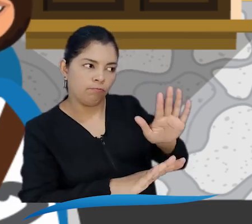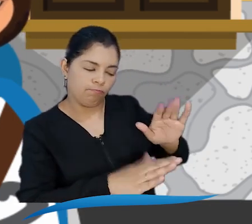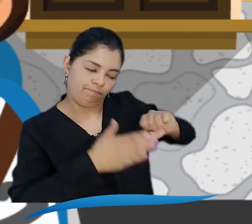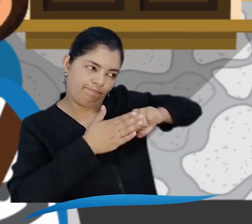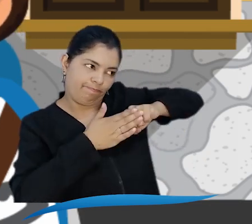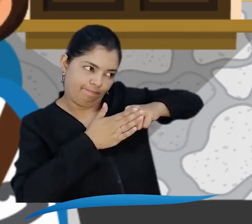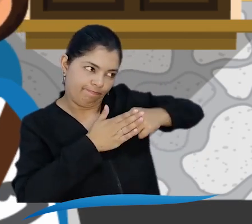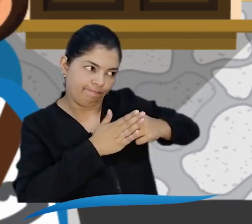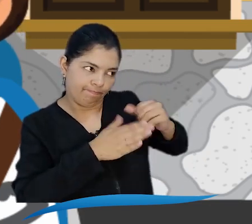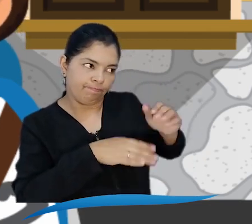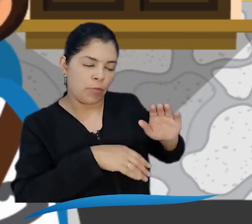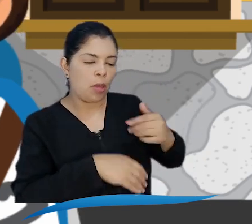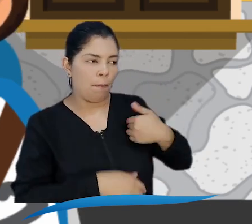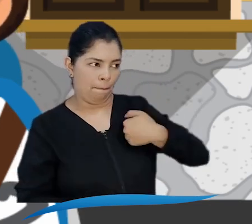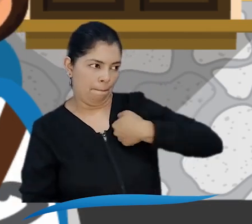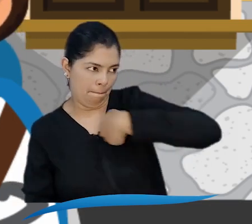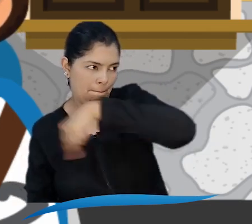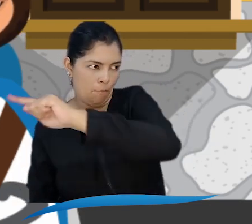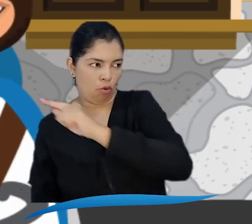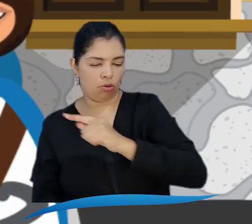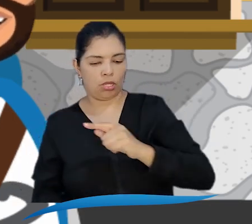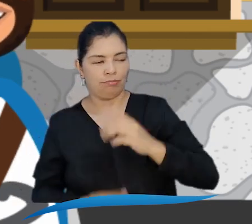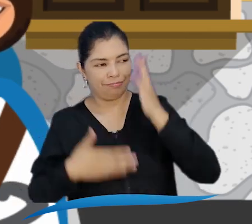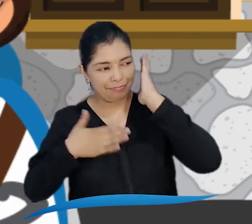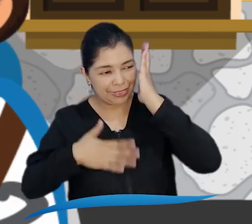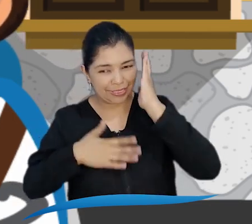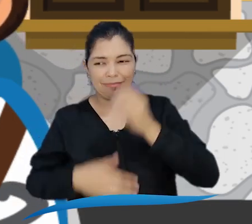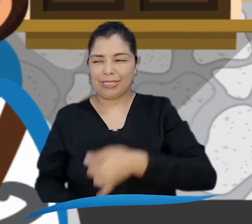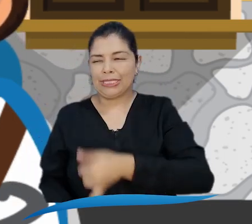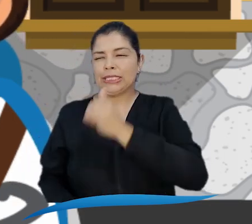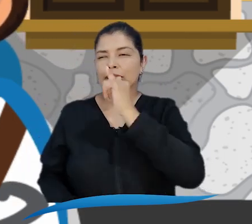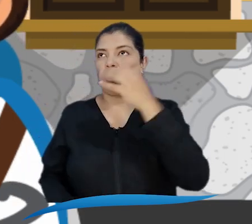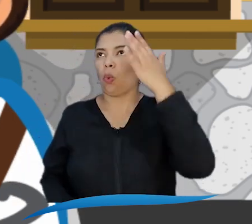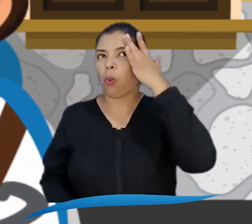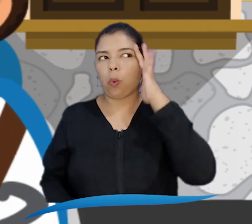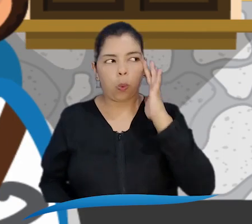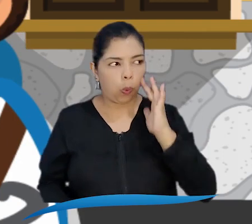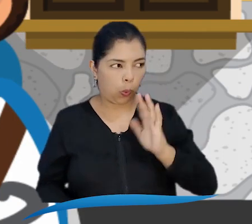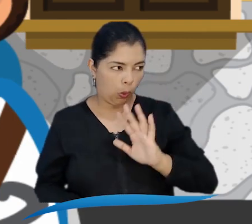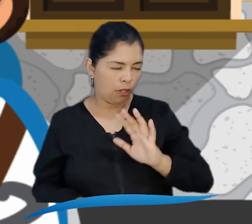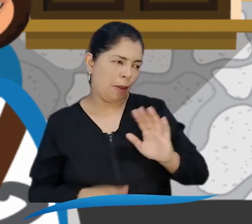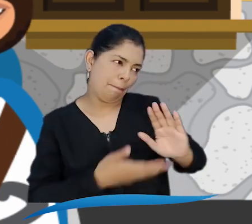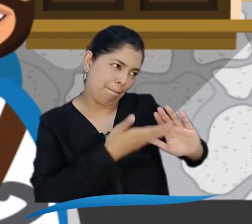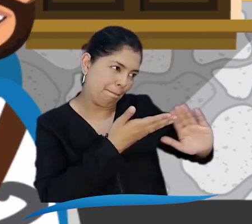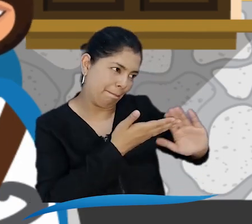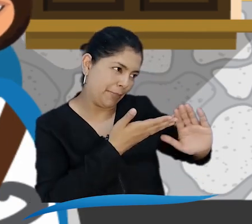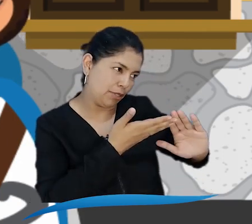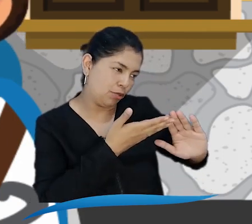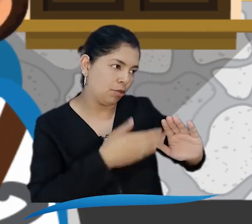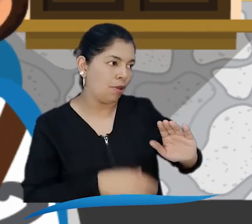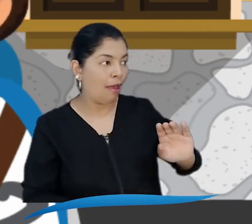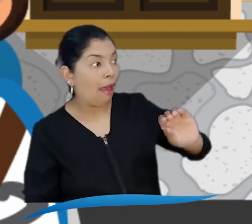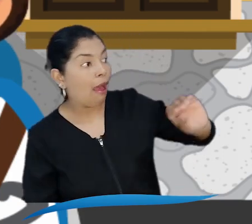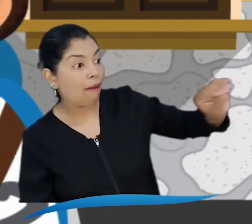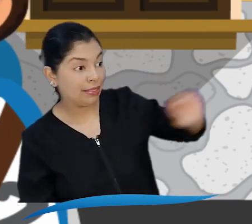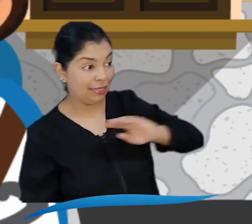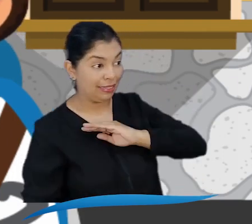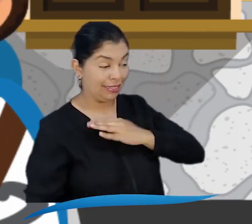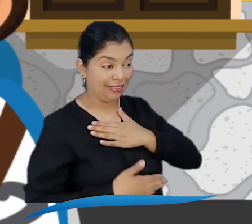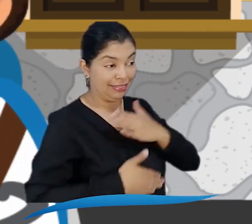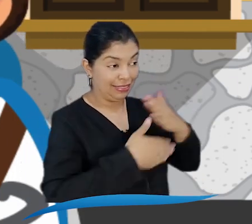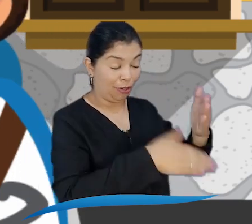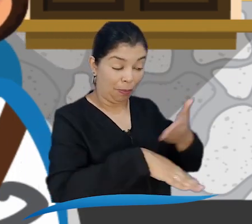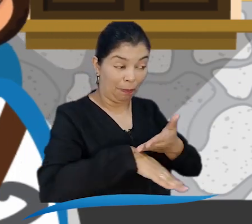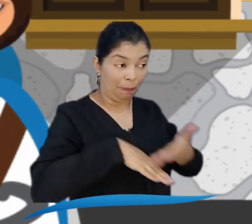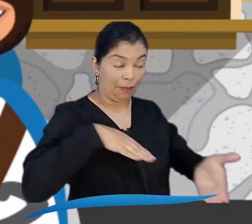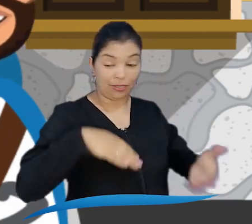cantidad de tiempo! Ya tendremos que hablar sobre todo eso. Primero, permítanos que nos demos un baño y nos tomemos una gasegocita para este calor.